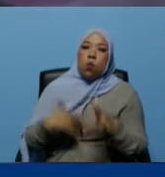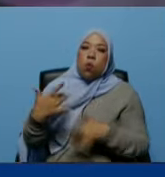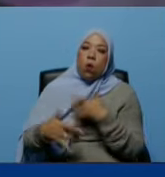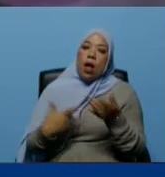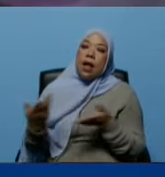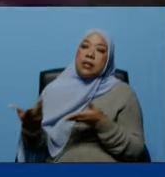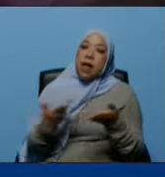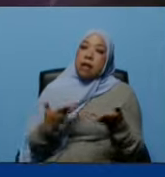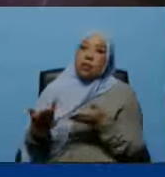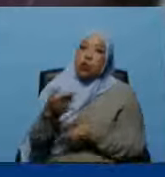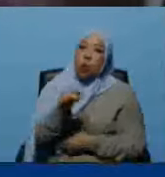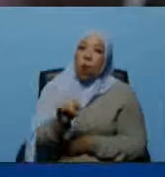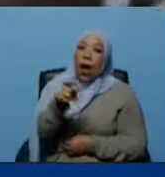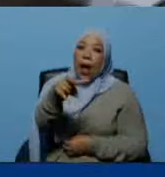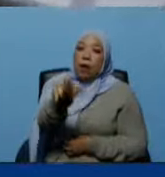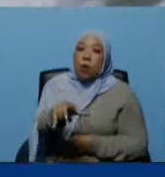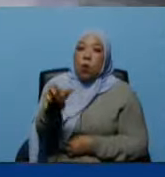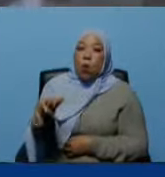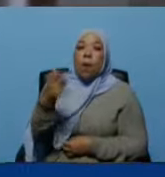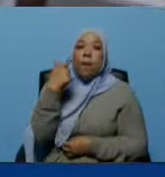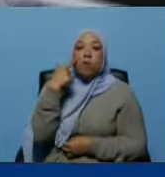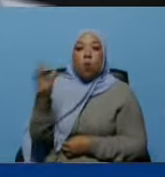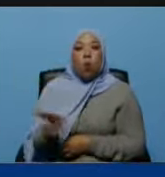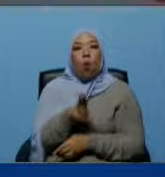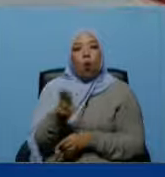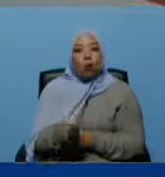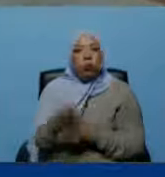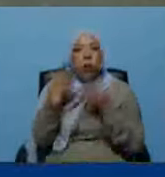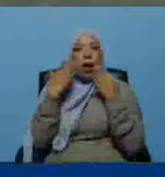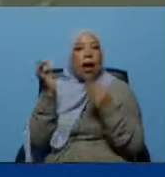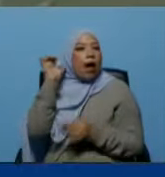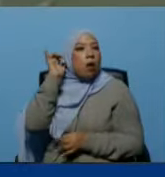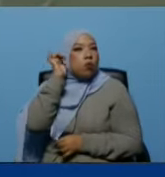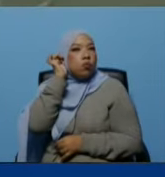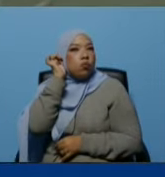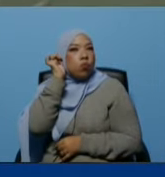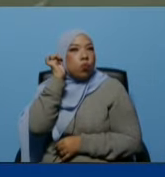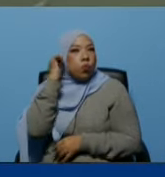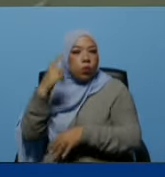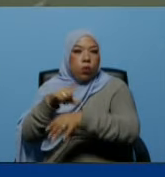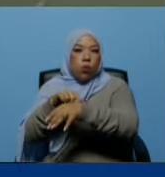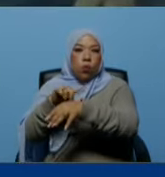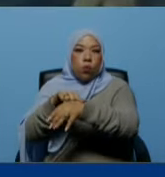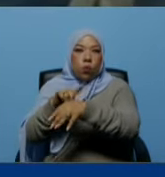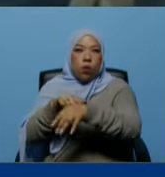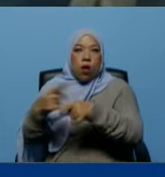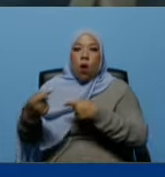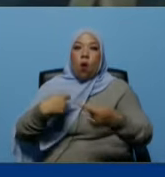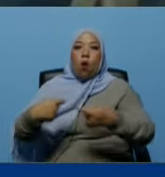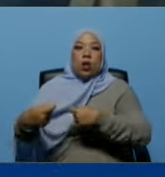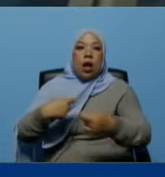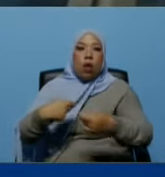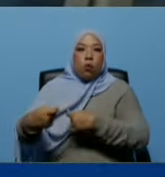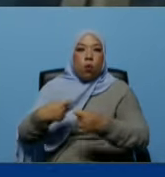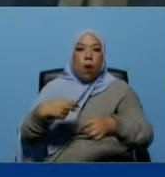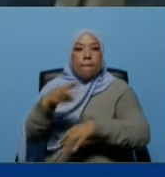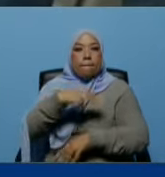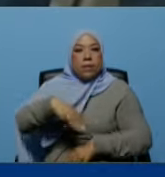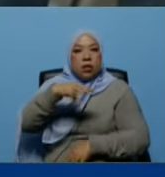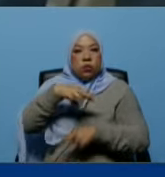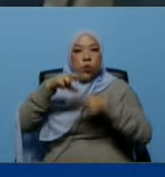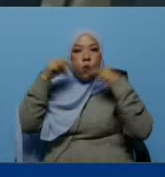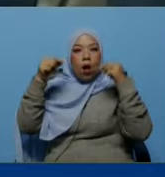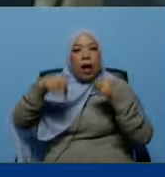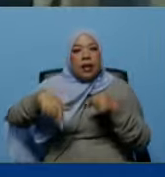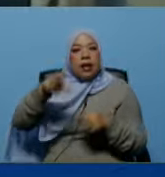servicios que nosotros tenemos aquí voy a dejar en el uso de la palabra la doctora María Gabriela Martínez coordinadora de Misión Sonrisa